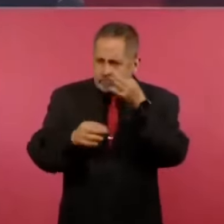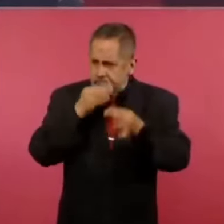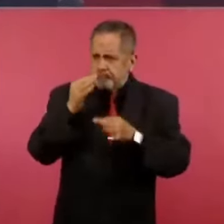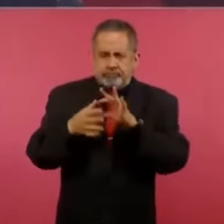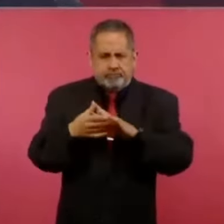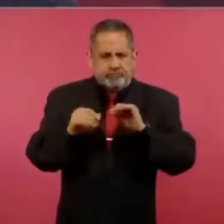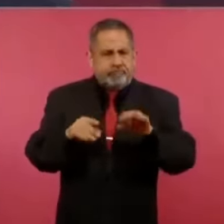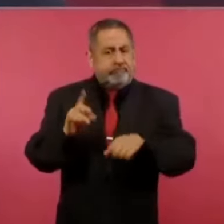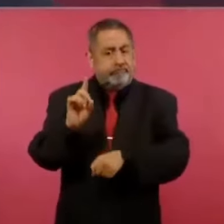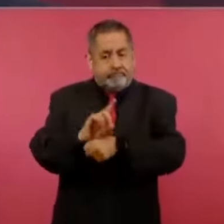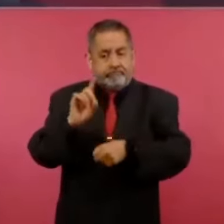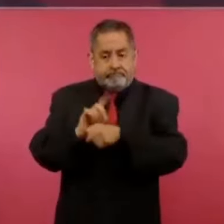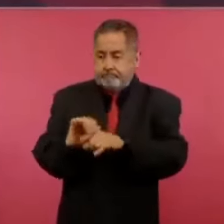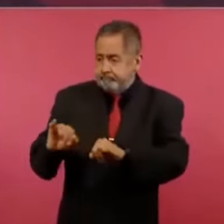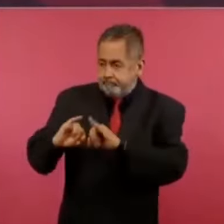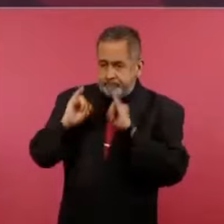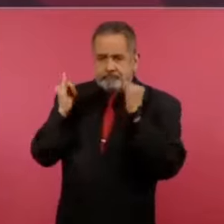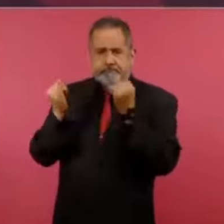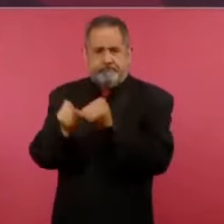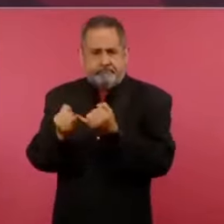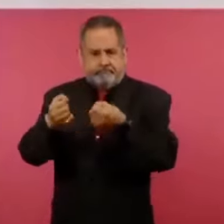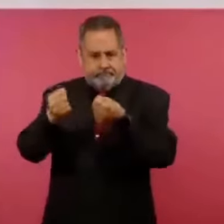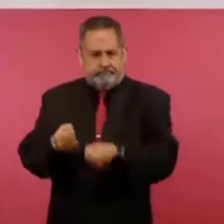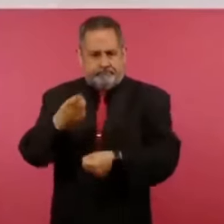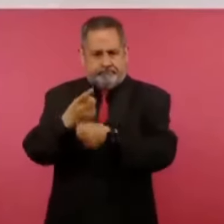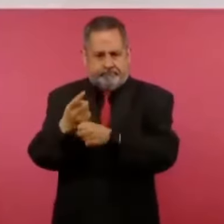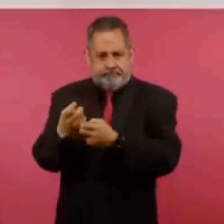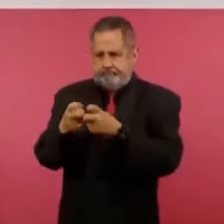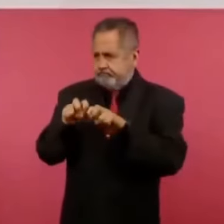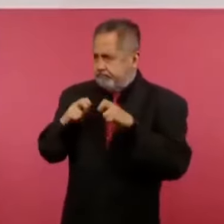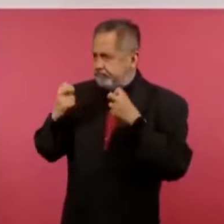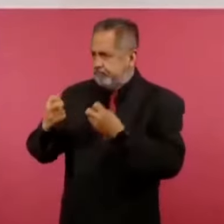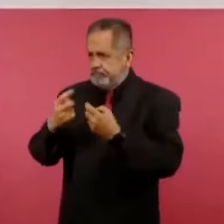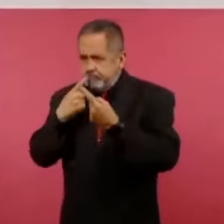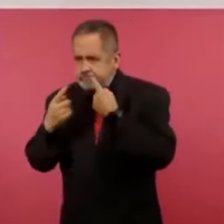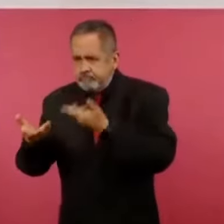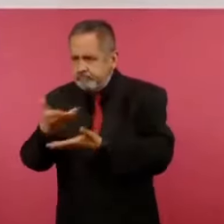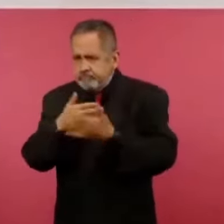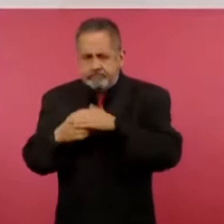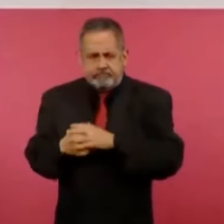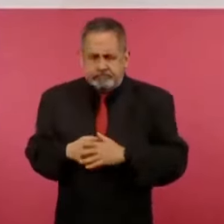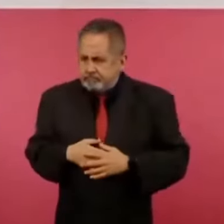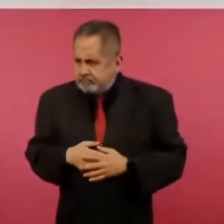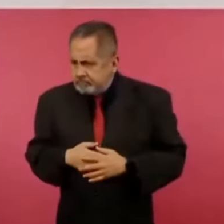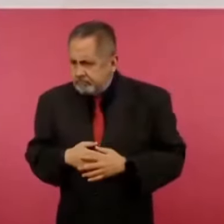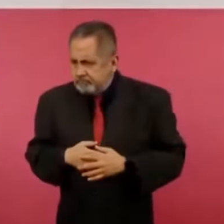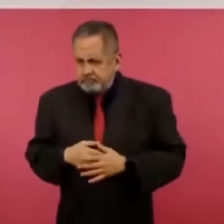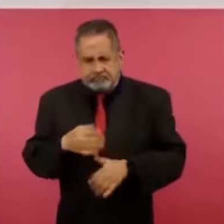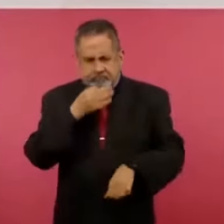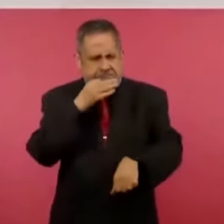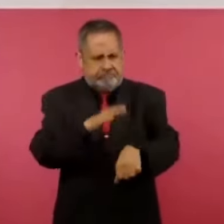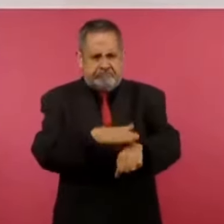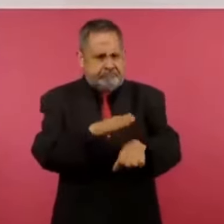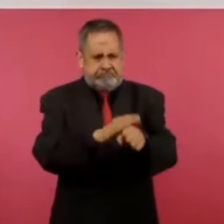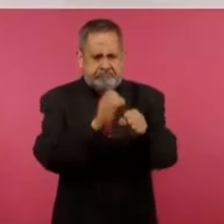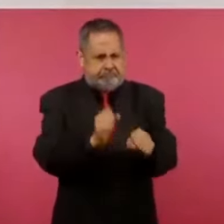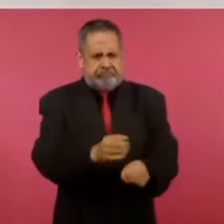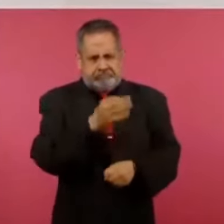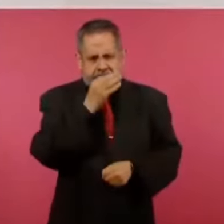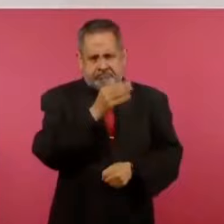la reunión del Gabinete de Seguridad. Y te puedo decir que